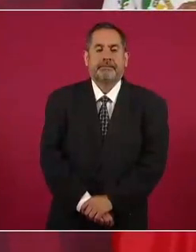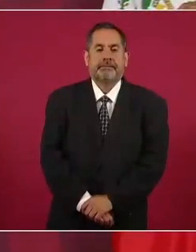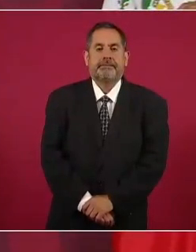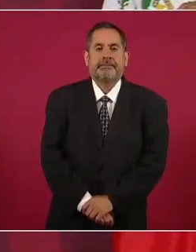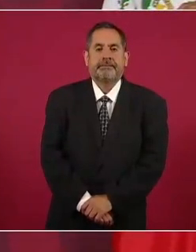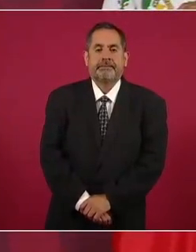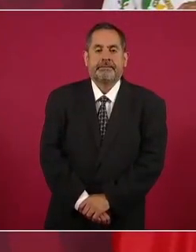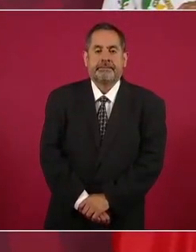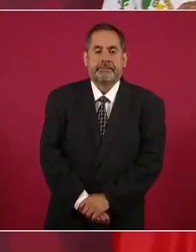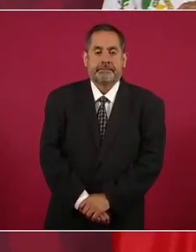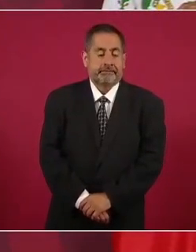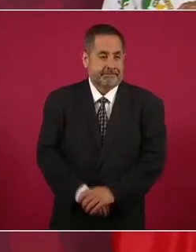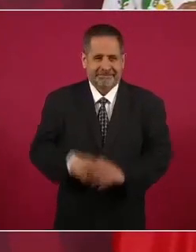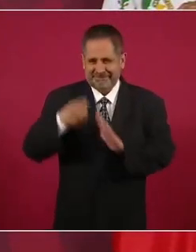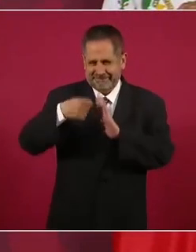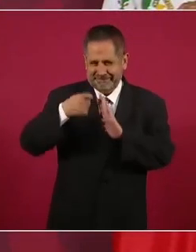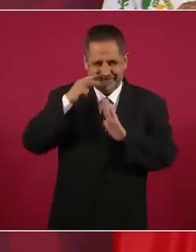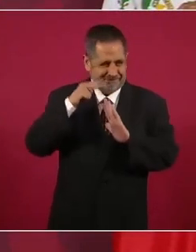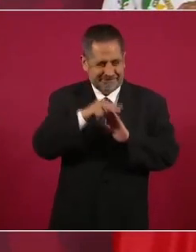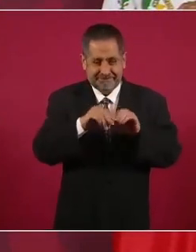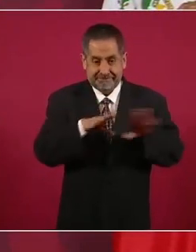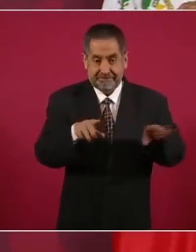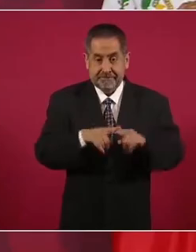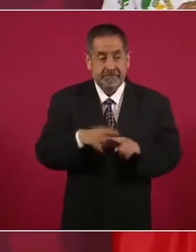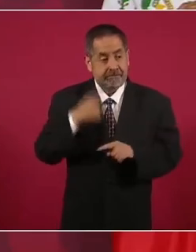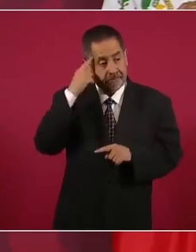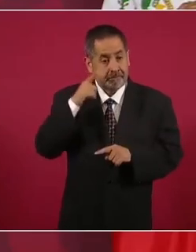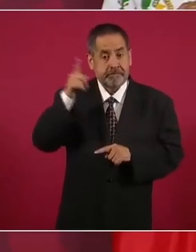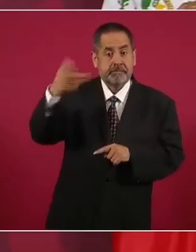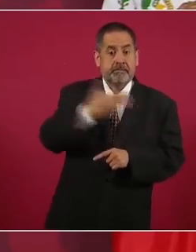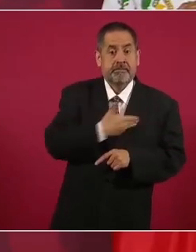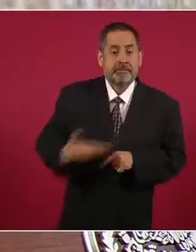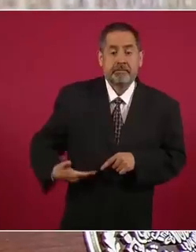la declaración de Sarkozy